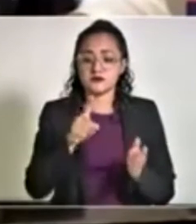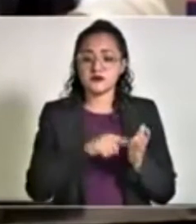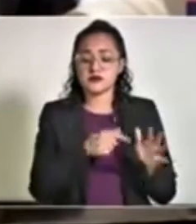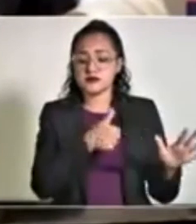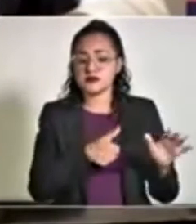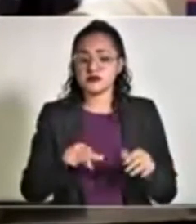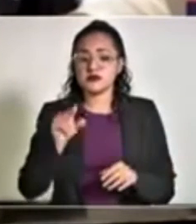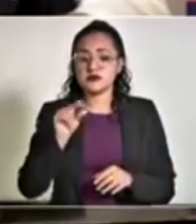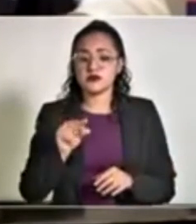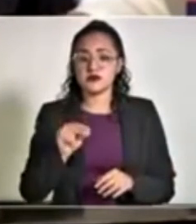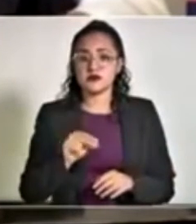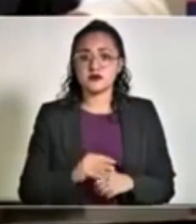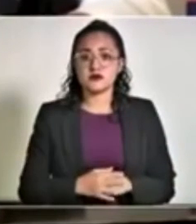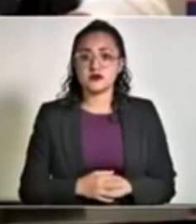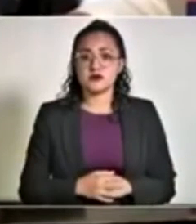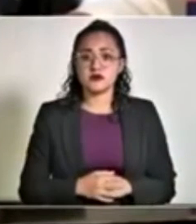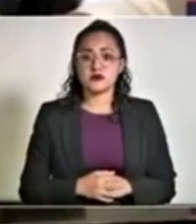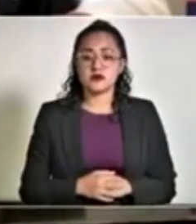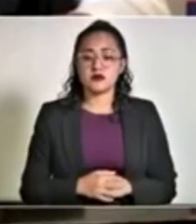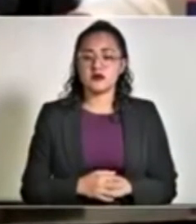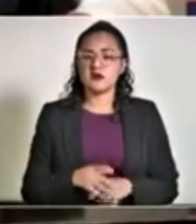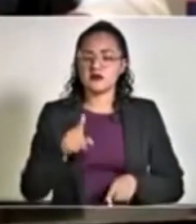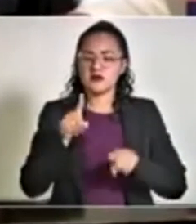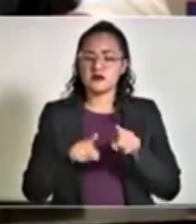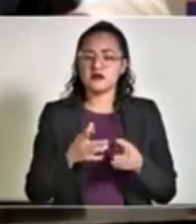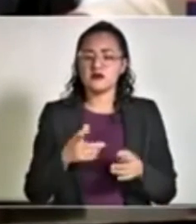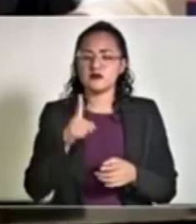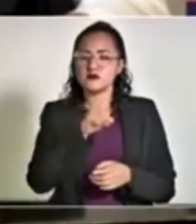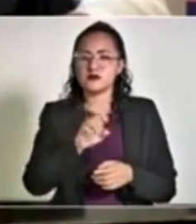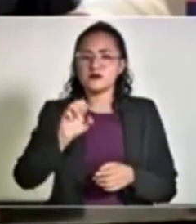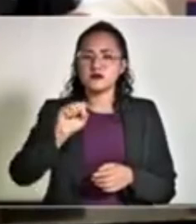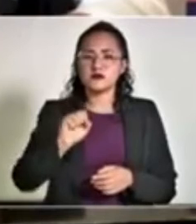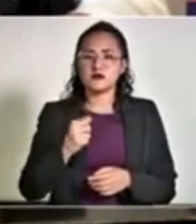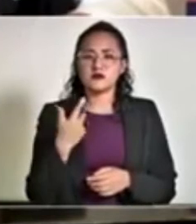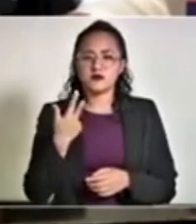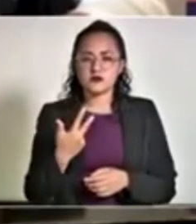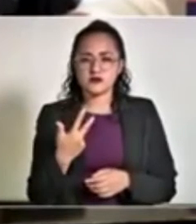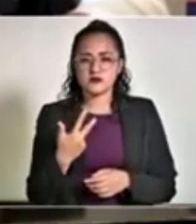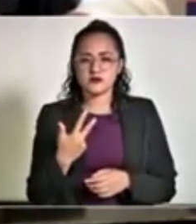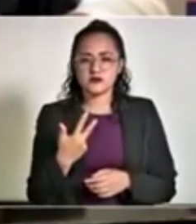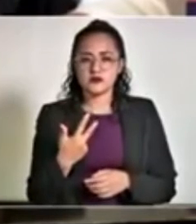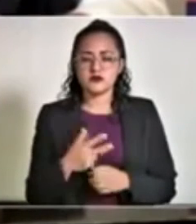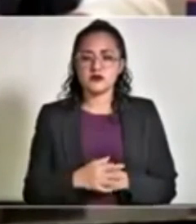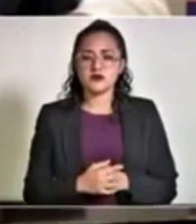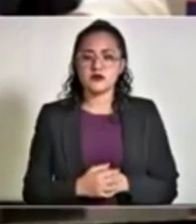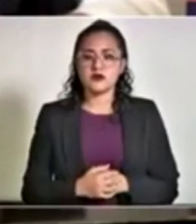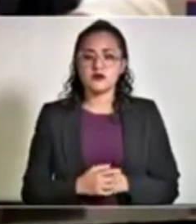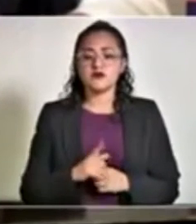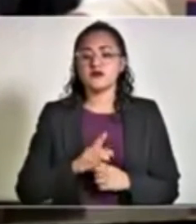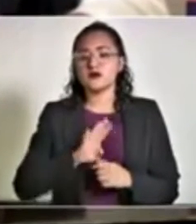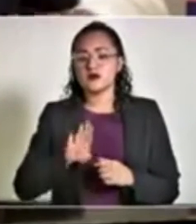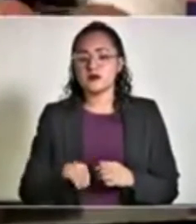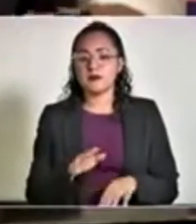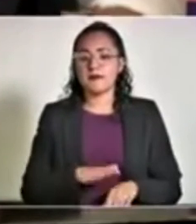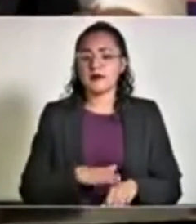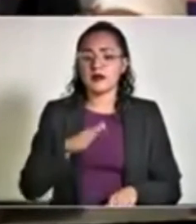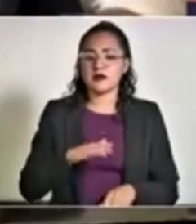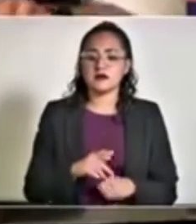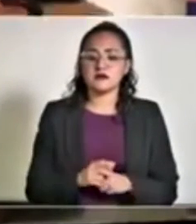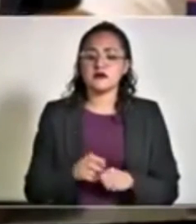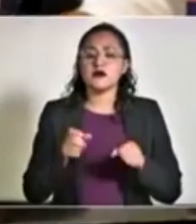1680, una diferencia de 168 defunciones más